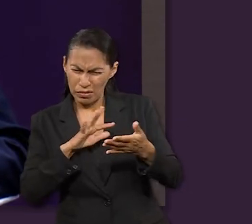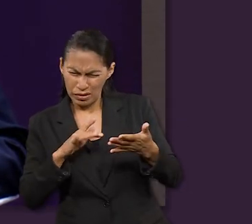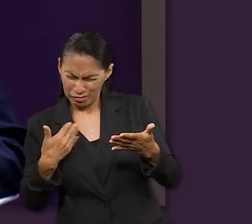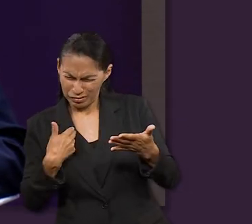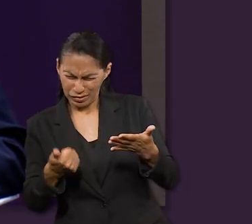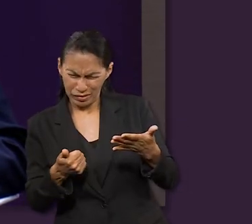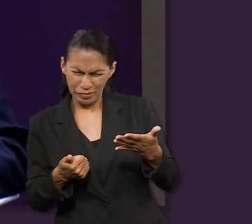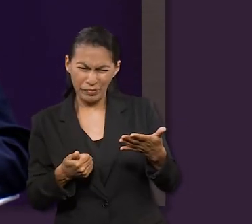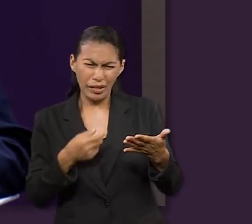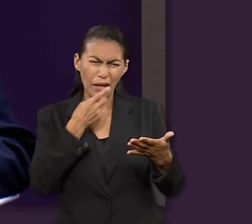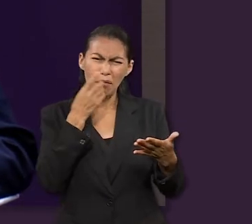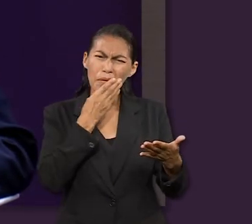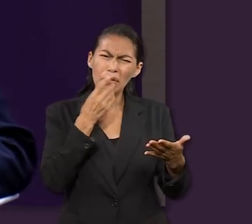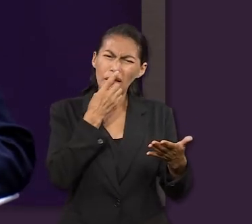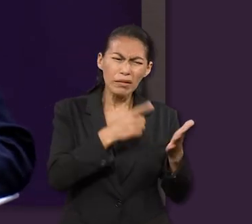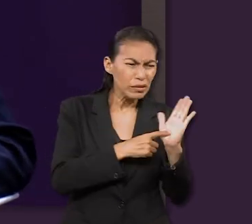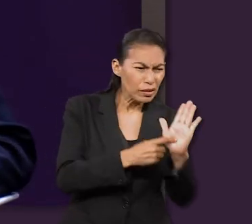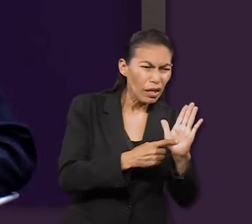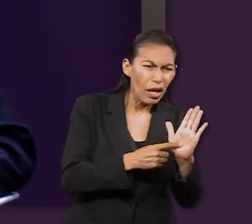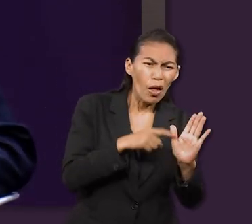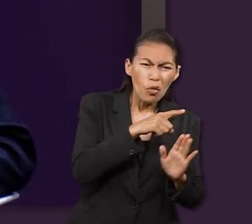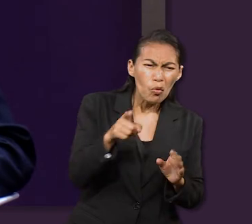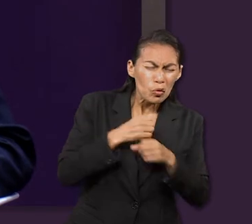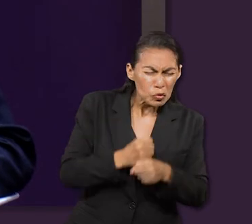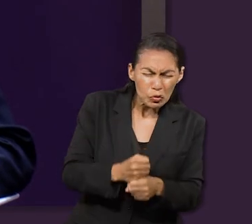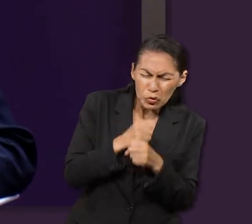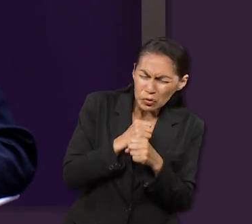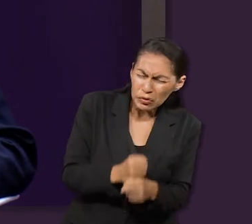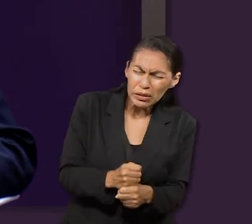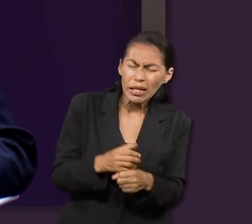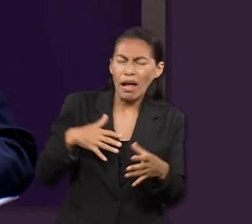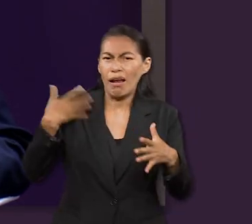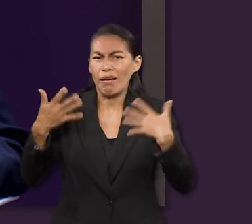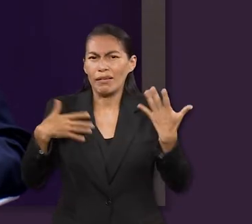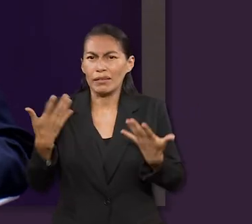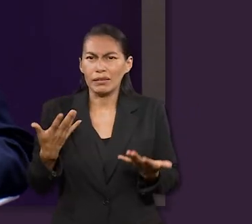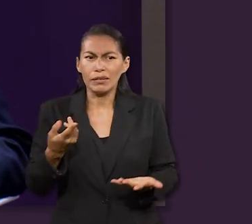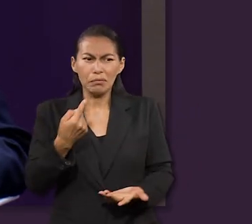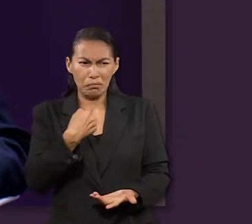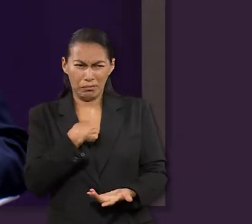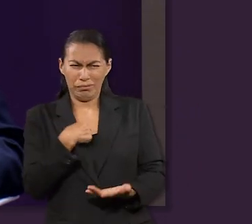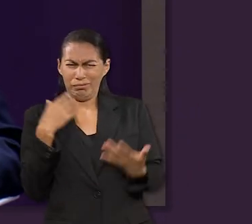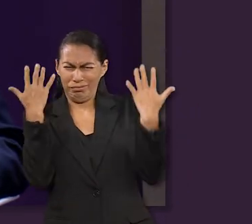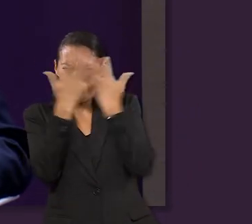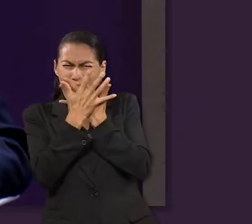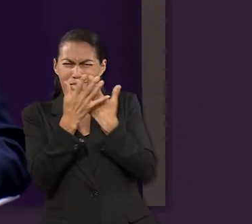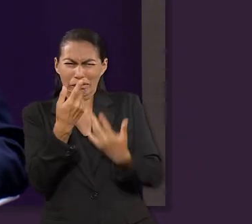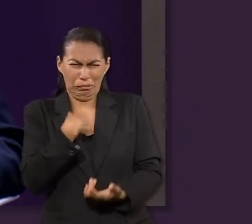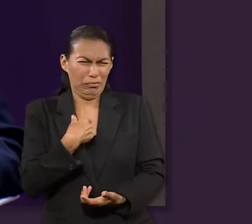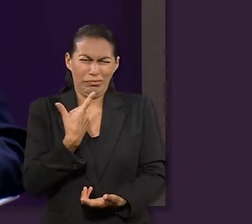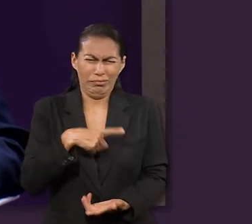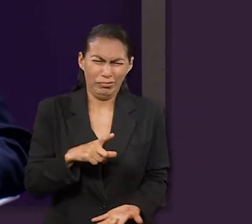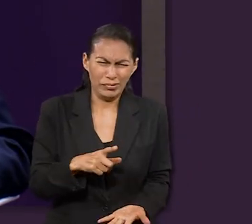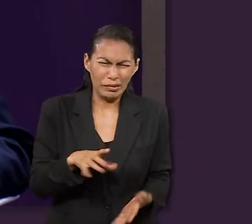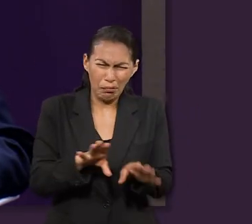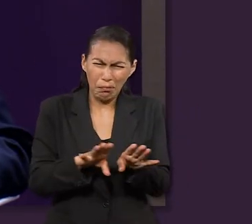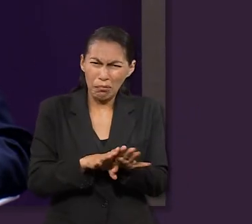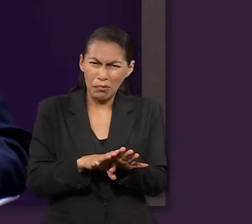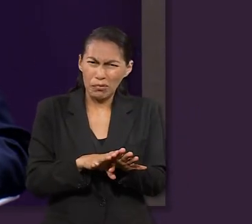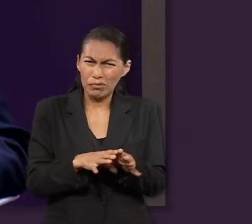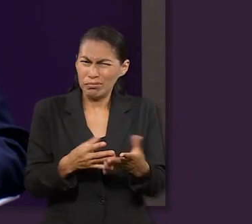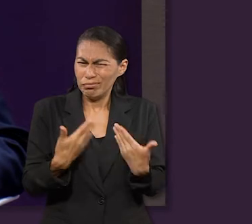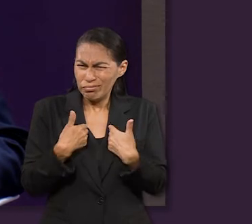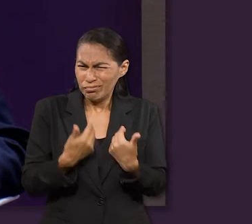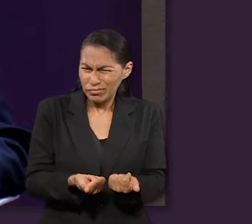A mí no me gusta alegrarme cuando estoy sufriendo. Realmente no es muy cómodo, ¿no? Sin embargo, el